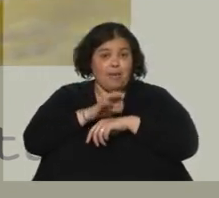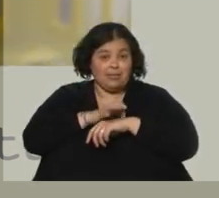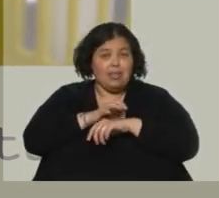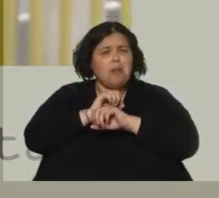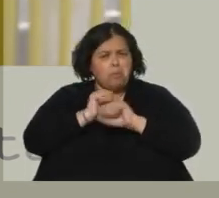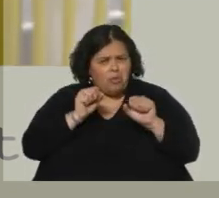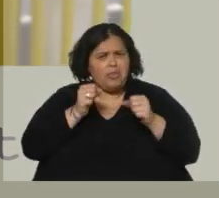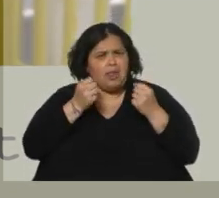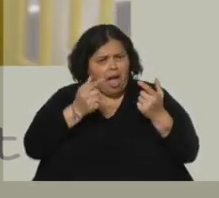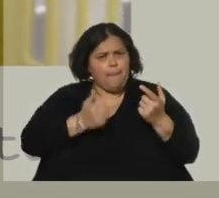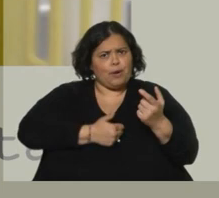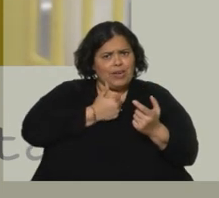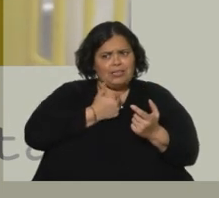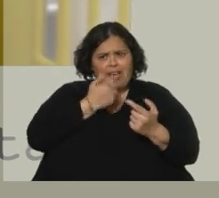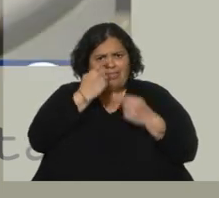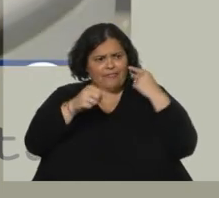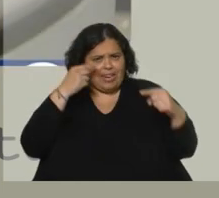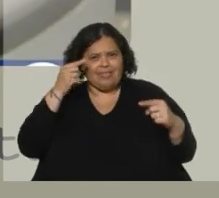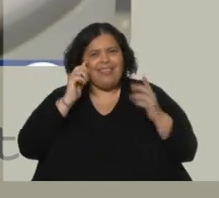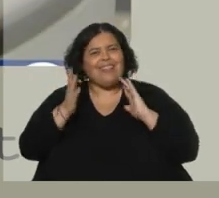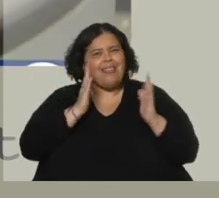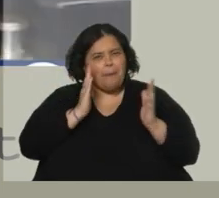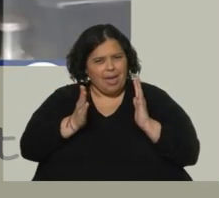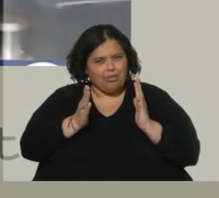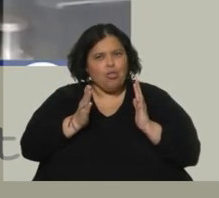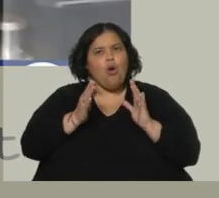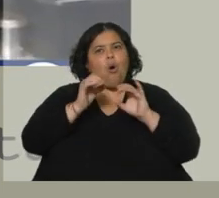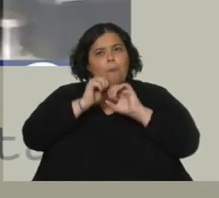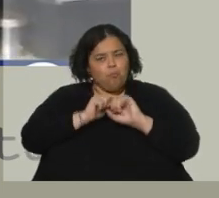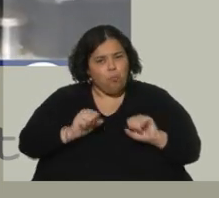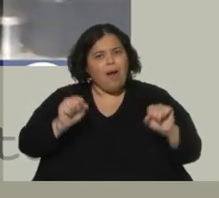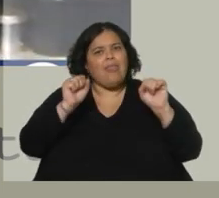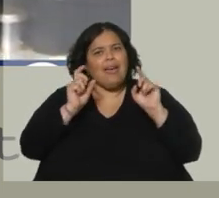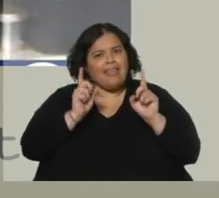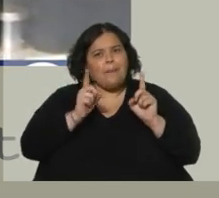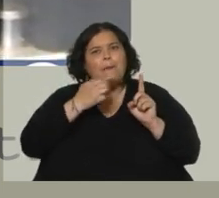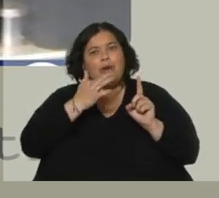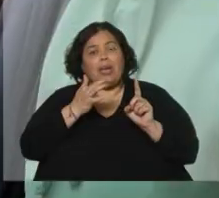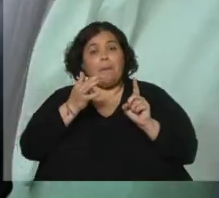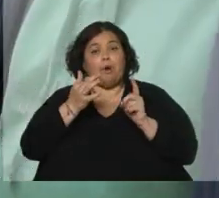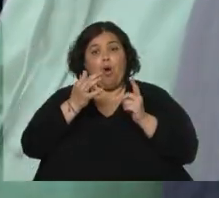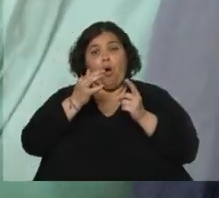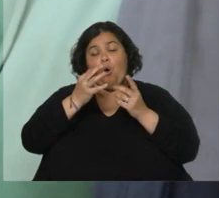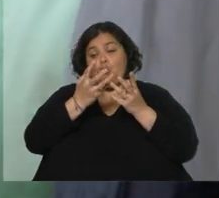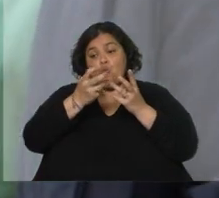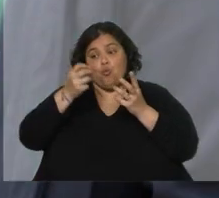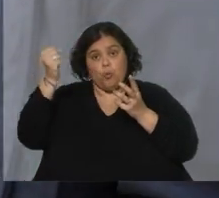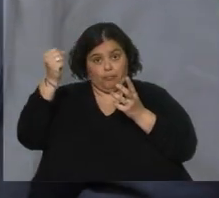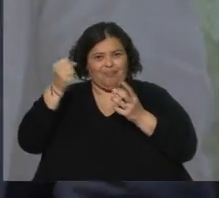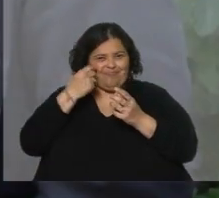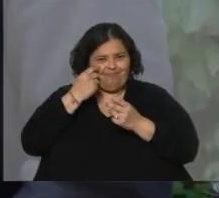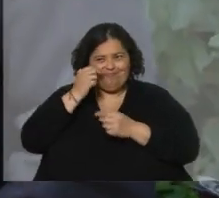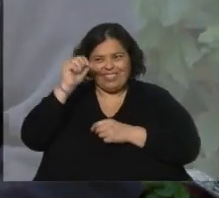tratamientos, más allá del extracto que puede también, después de una industrialización, esta flor tener un extracto y también